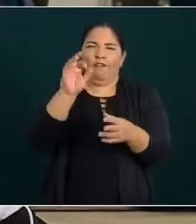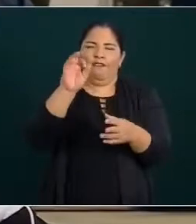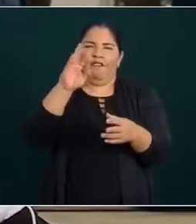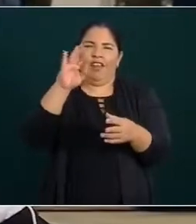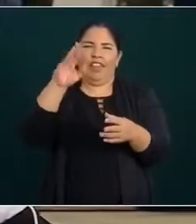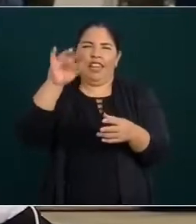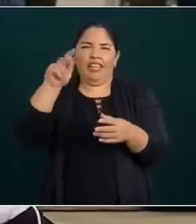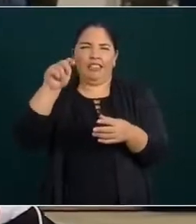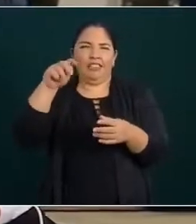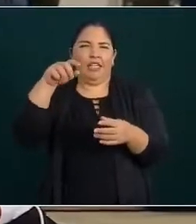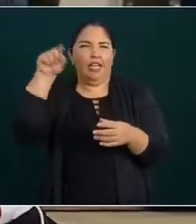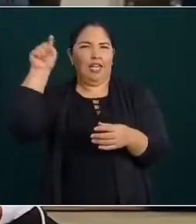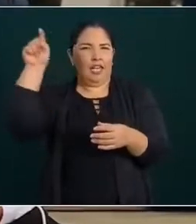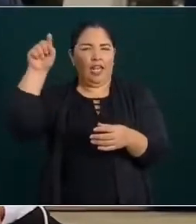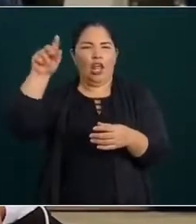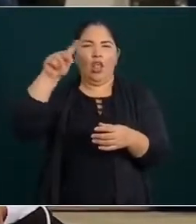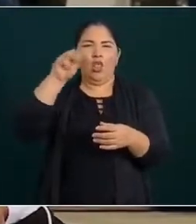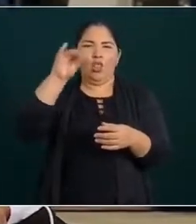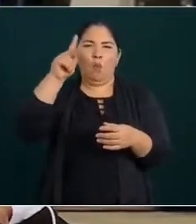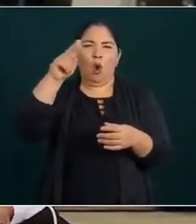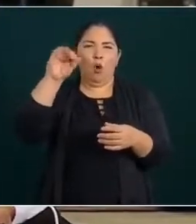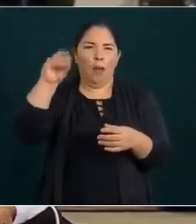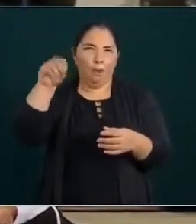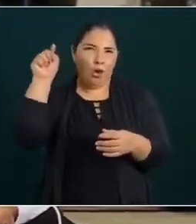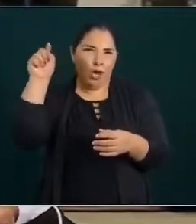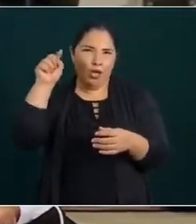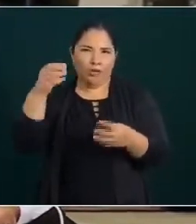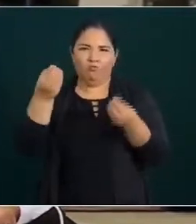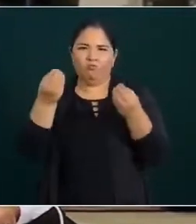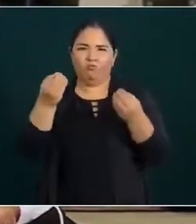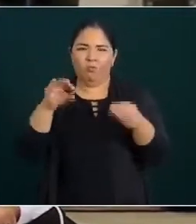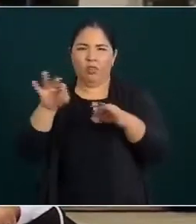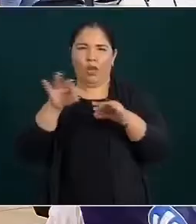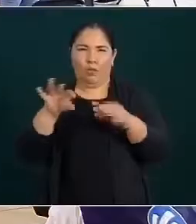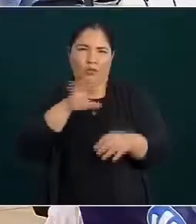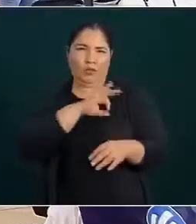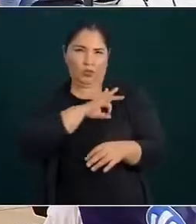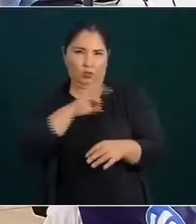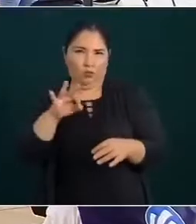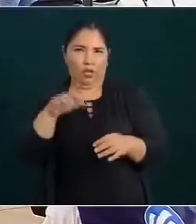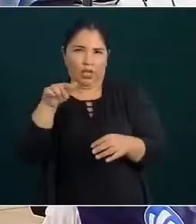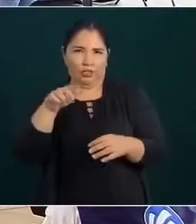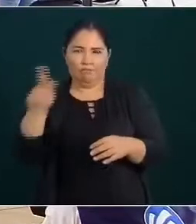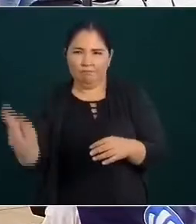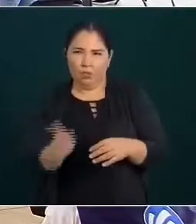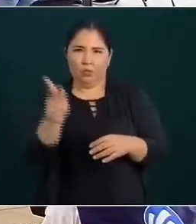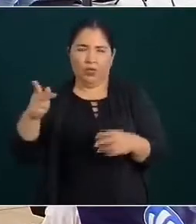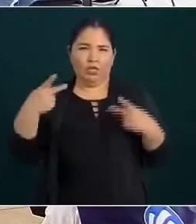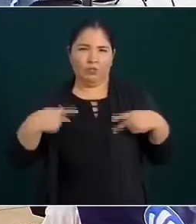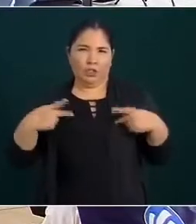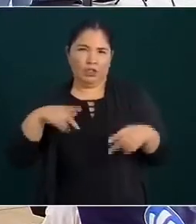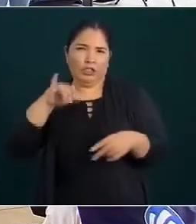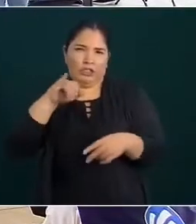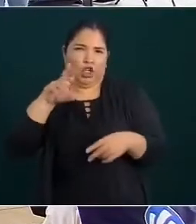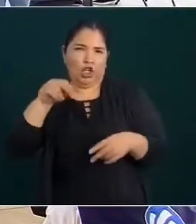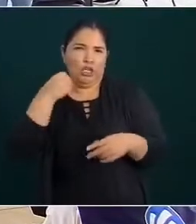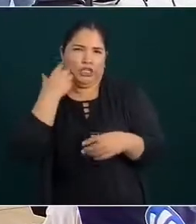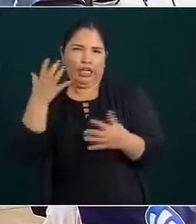que generaría más de dos mil empleos en la región. Preguntarle si se podría hacer esa consulta y para cuándo. Gracias.